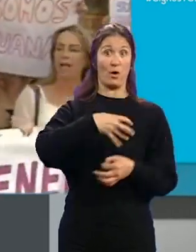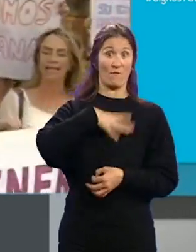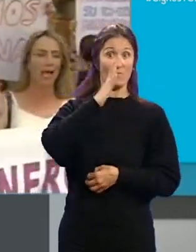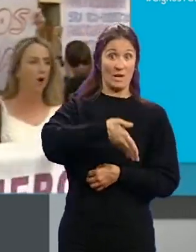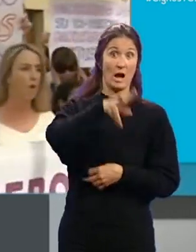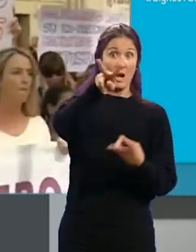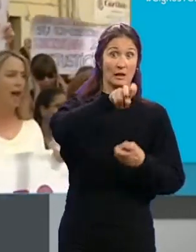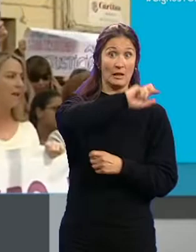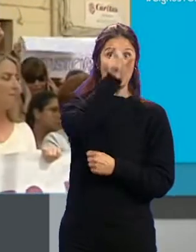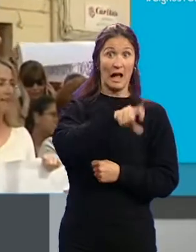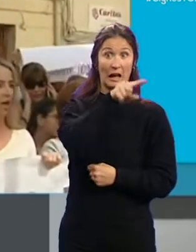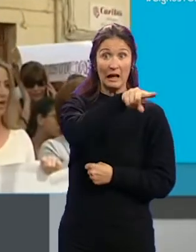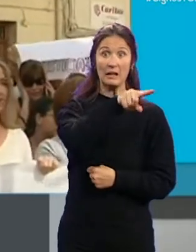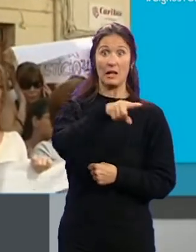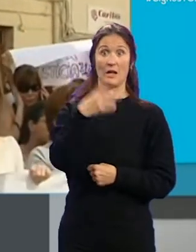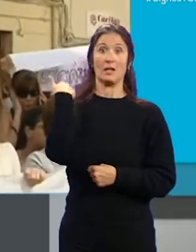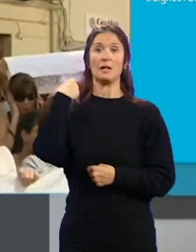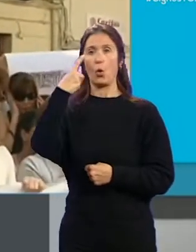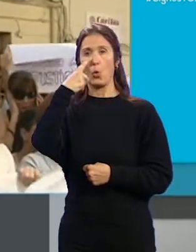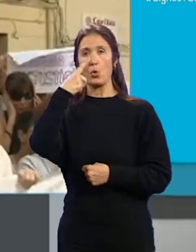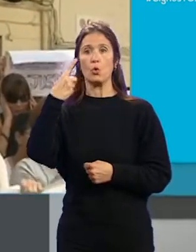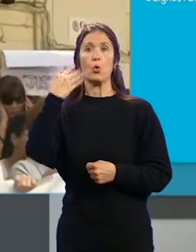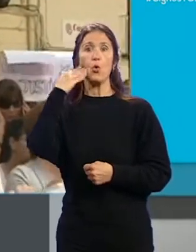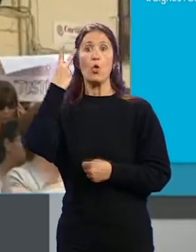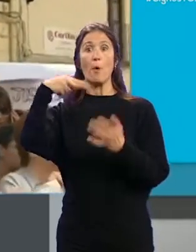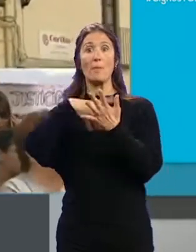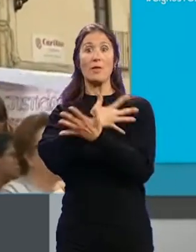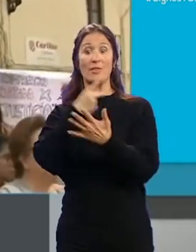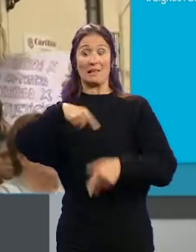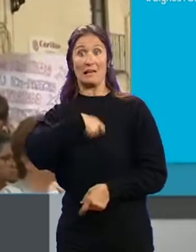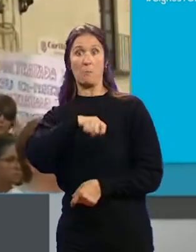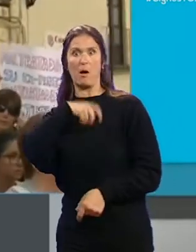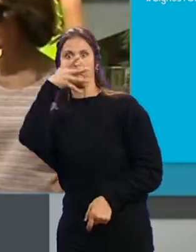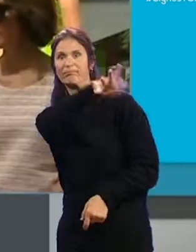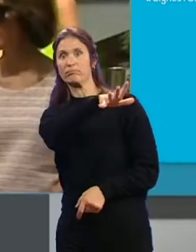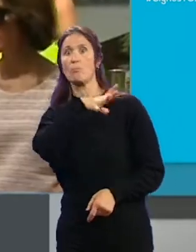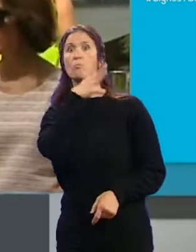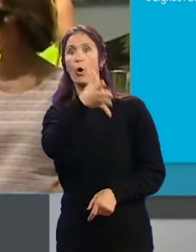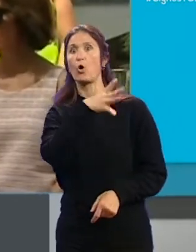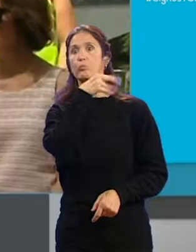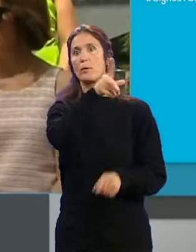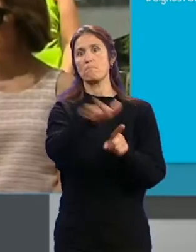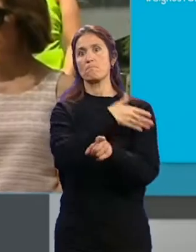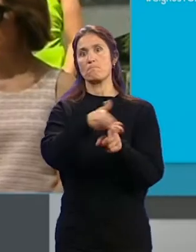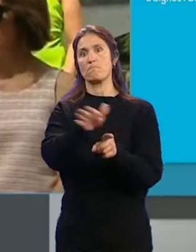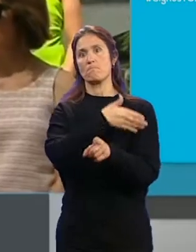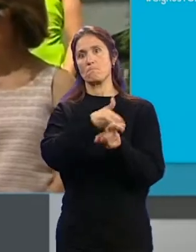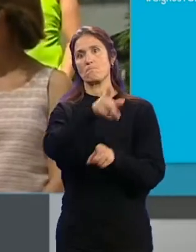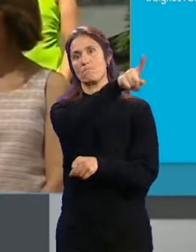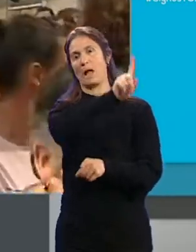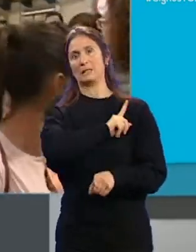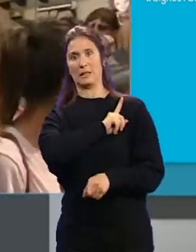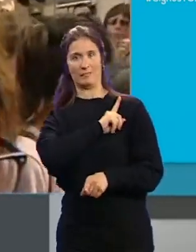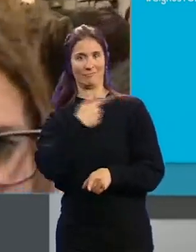Rivas... ...interpuso en julio de 2016 en España... ...aludiendo a unos supuestos malos tratos... ...sufridos por parte de su